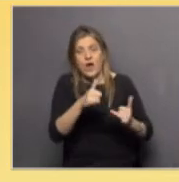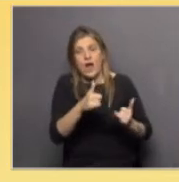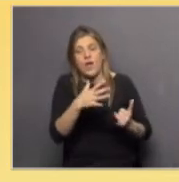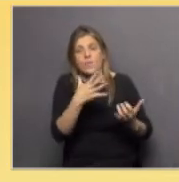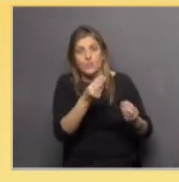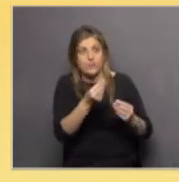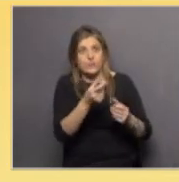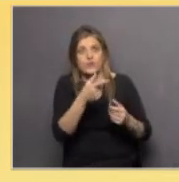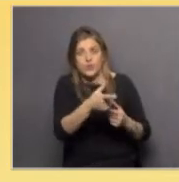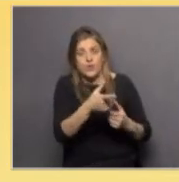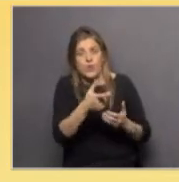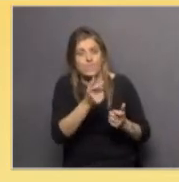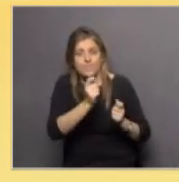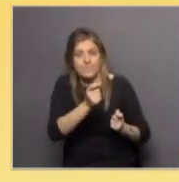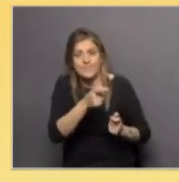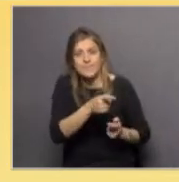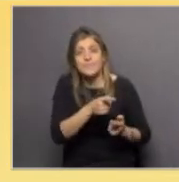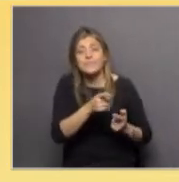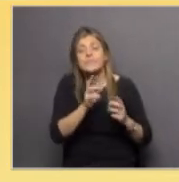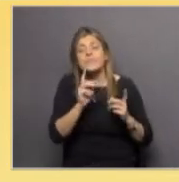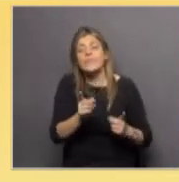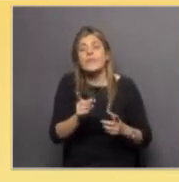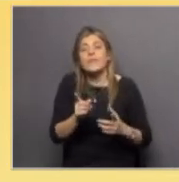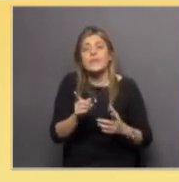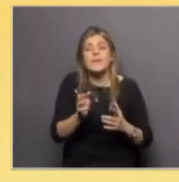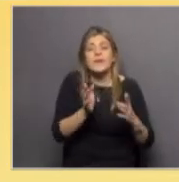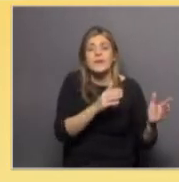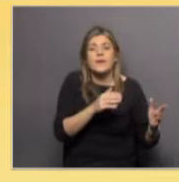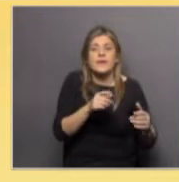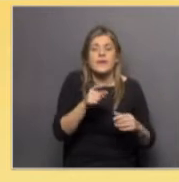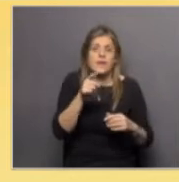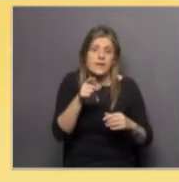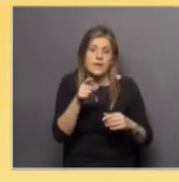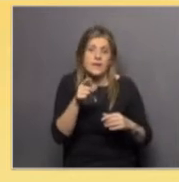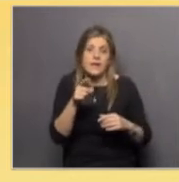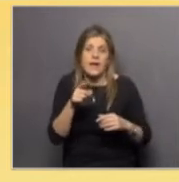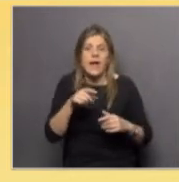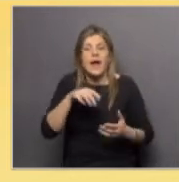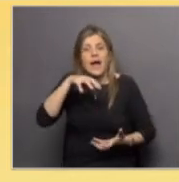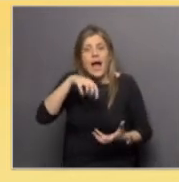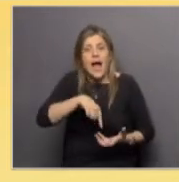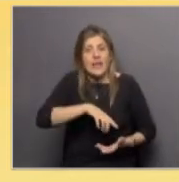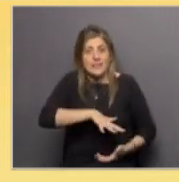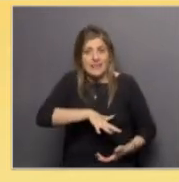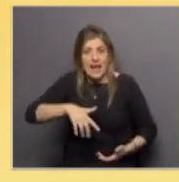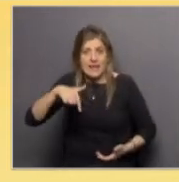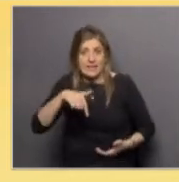actualmente. Y, bueno, en definitiva, la Antártida está